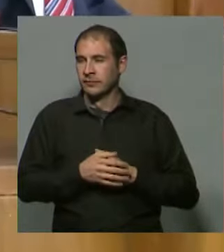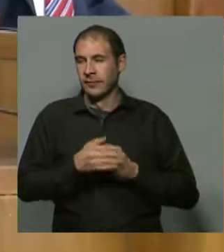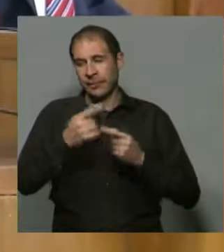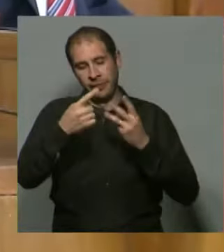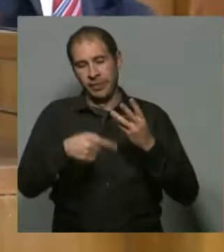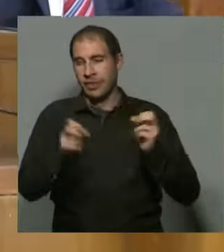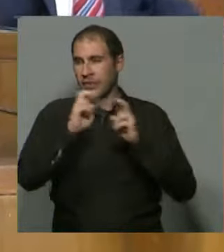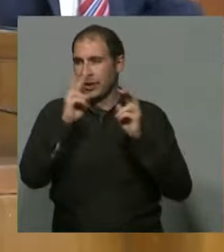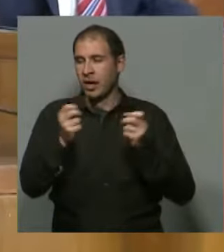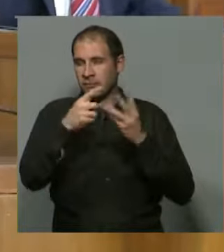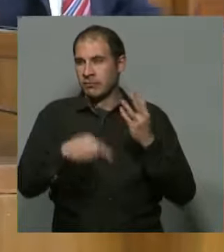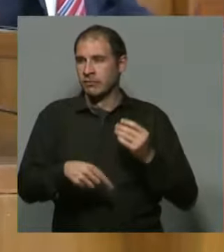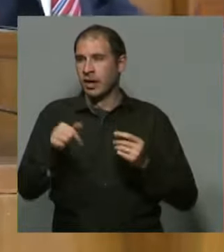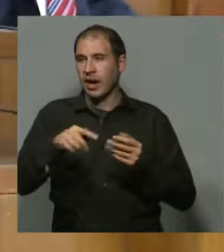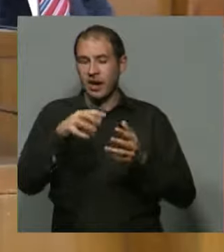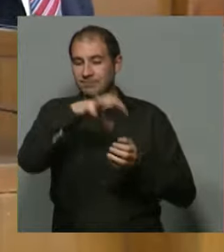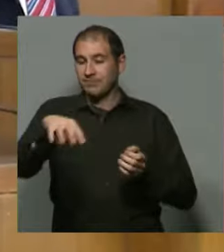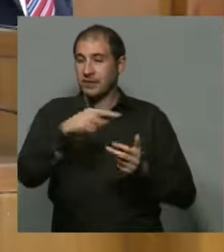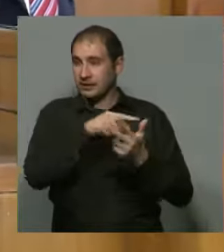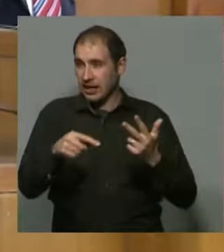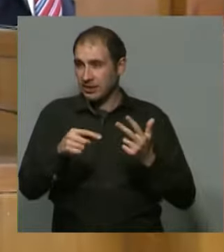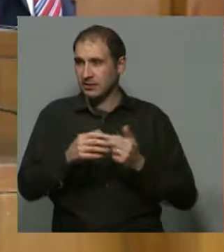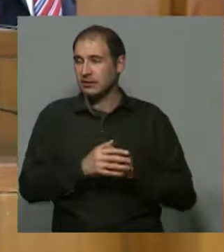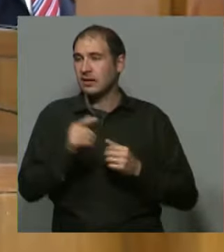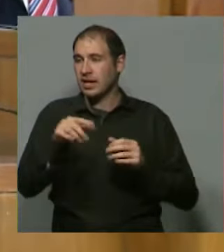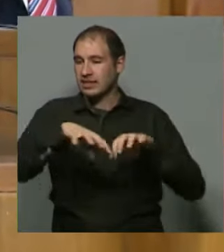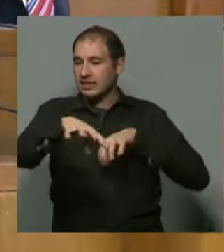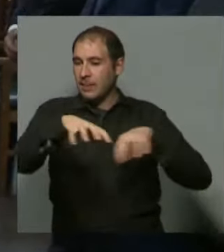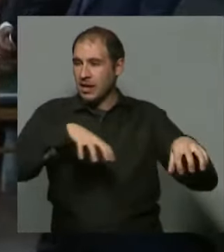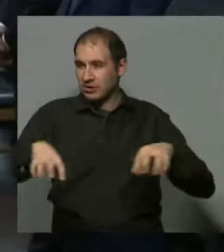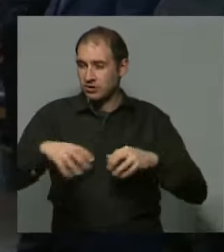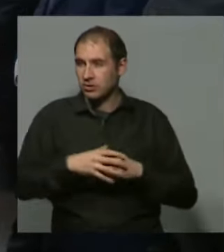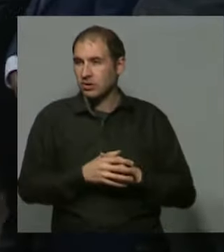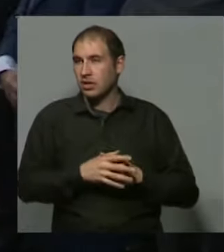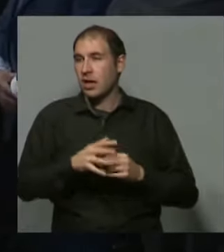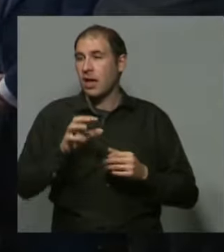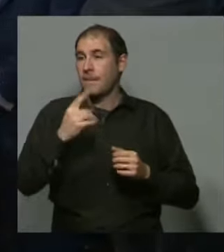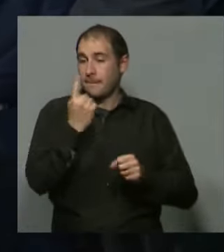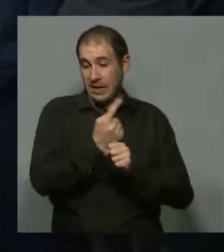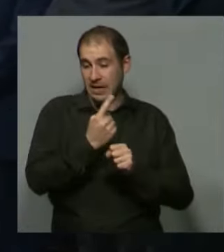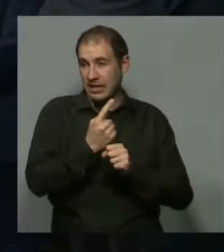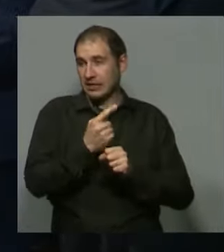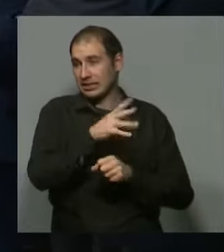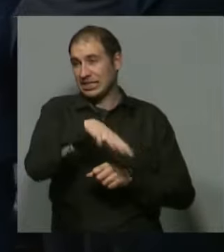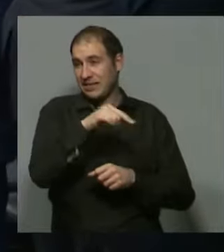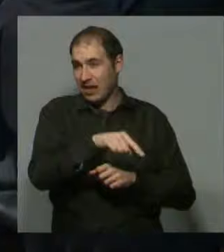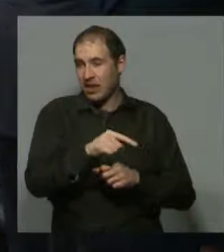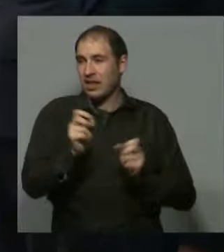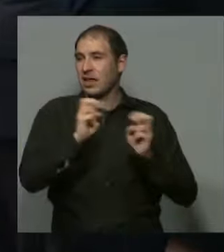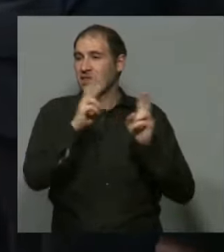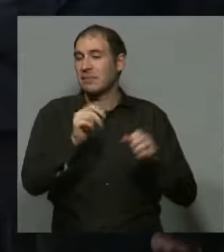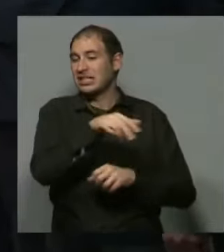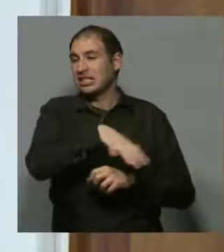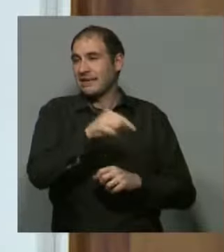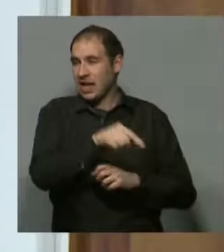todos estos temas y en estas 3 salas se ha dado la división suficiente, tanto en la primera, civil, las causas